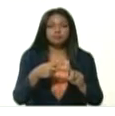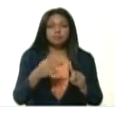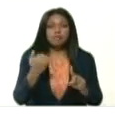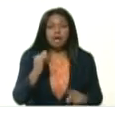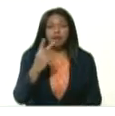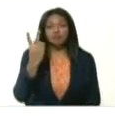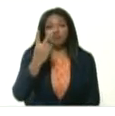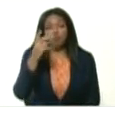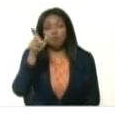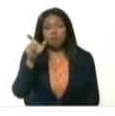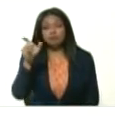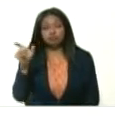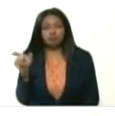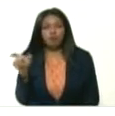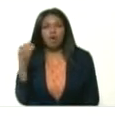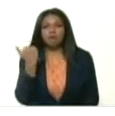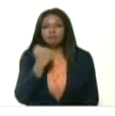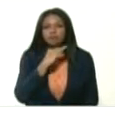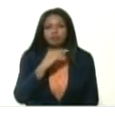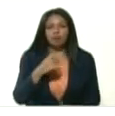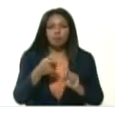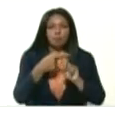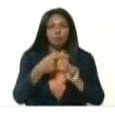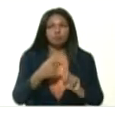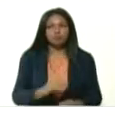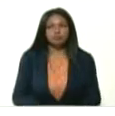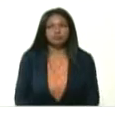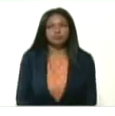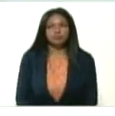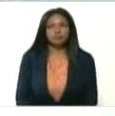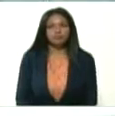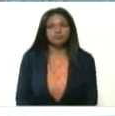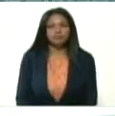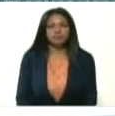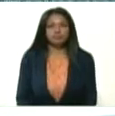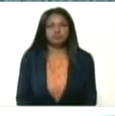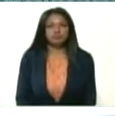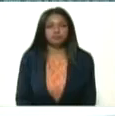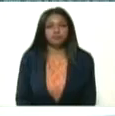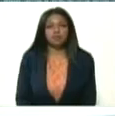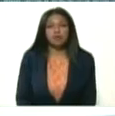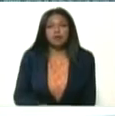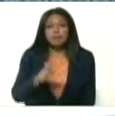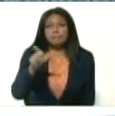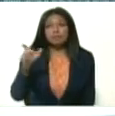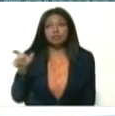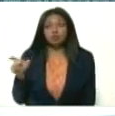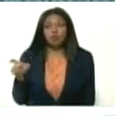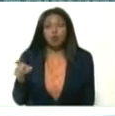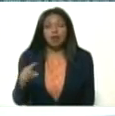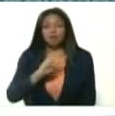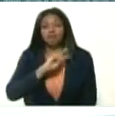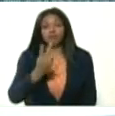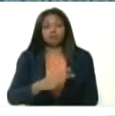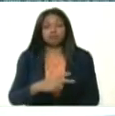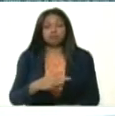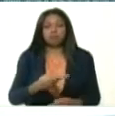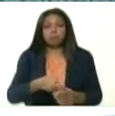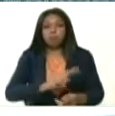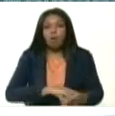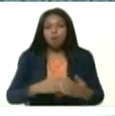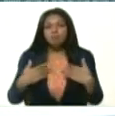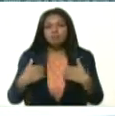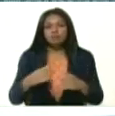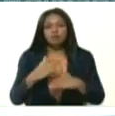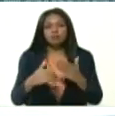dos casos positivos. A nivel de personas ingresadas en terapia intensiva, presidente, al momento